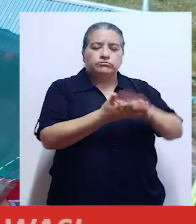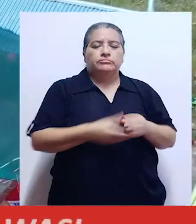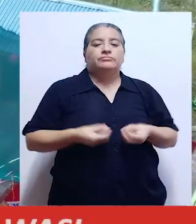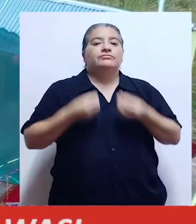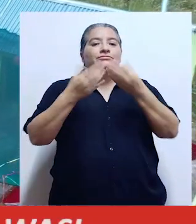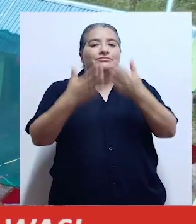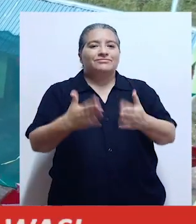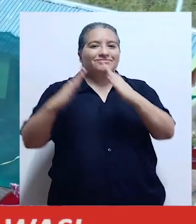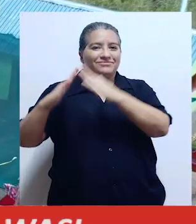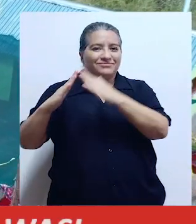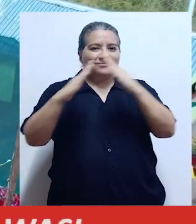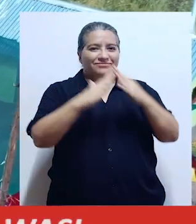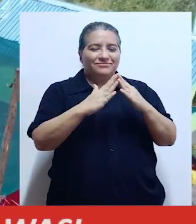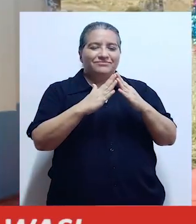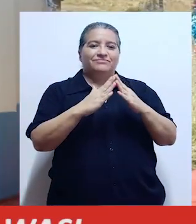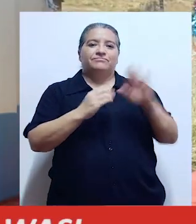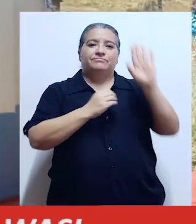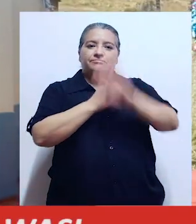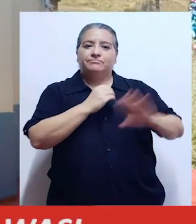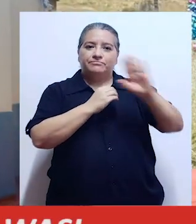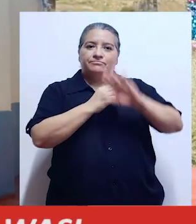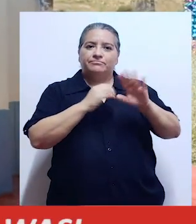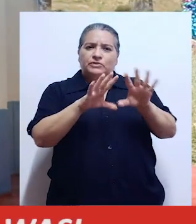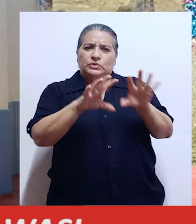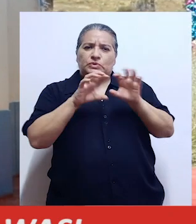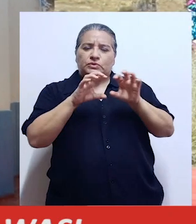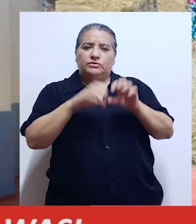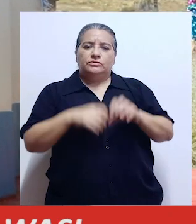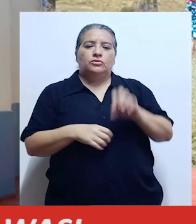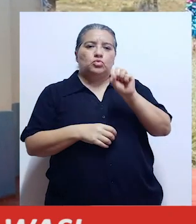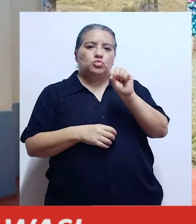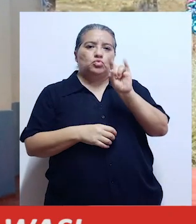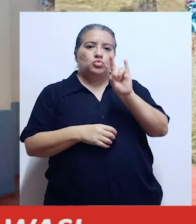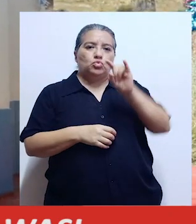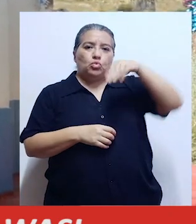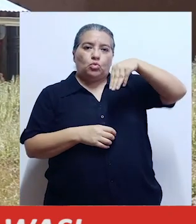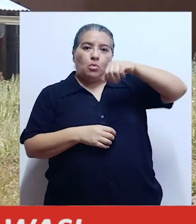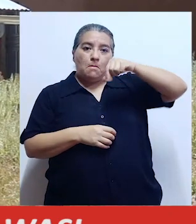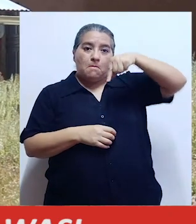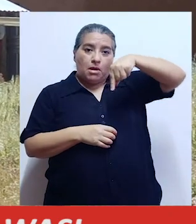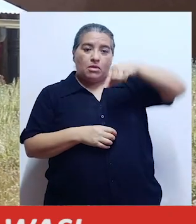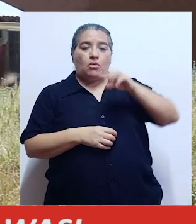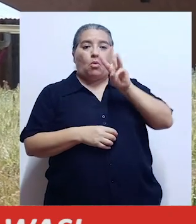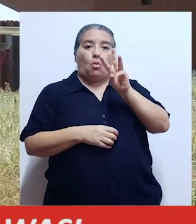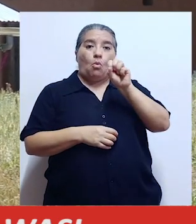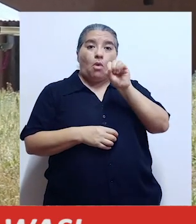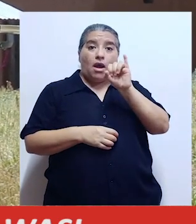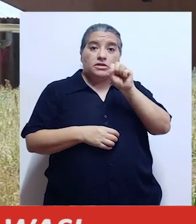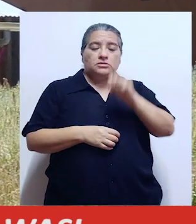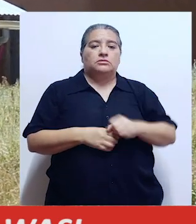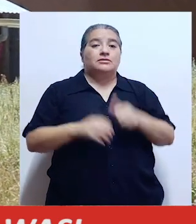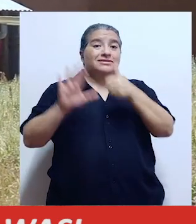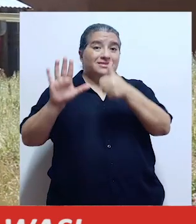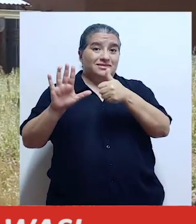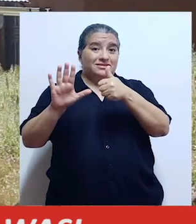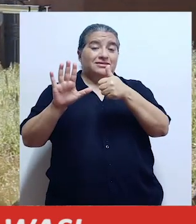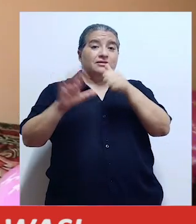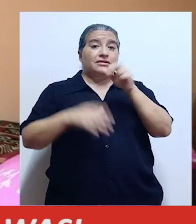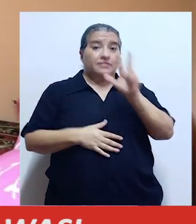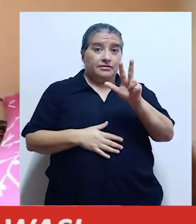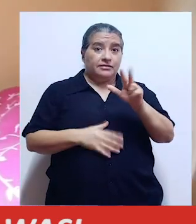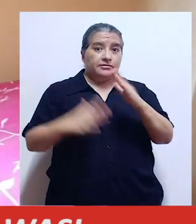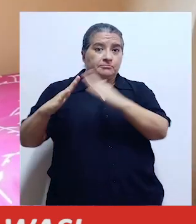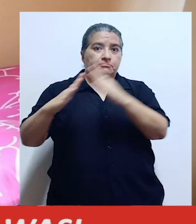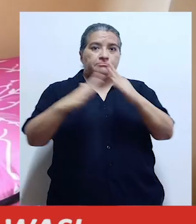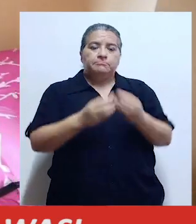Entregan viviendas bioclimáticas Sumagwasi Un total de 63 viviendas bioclimáticas Sumagwasi fueron